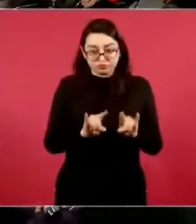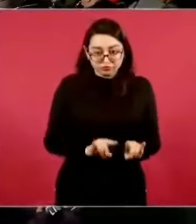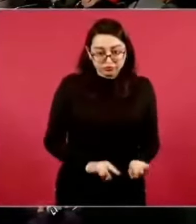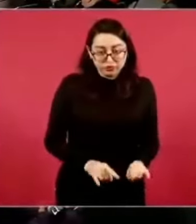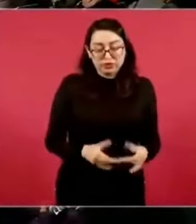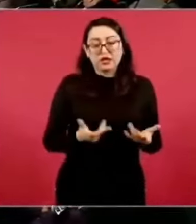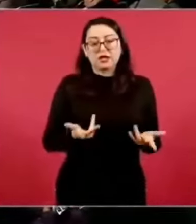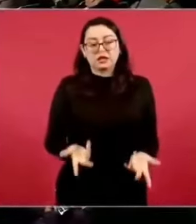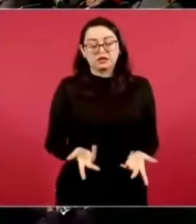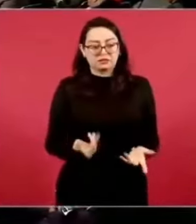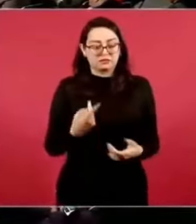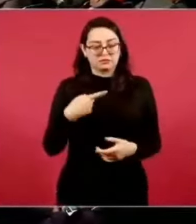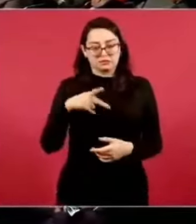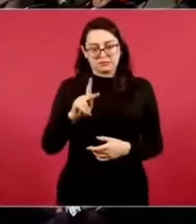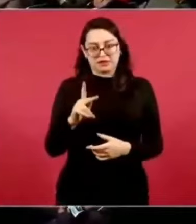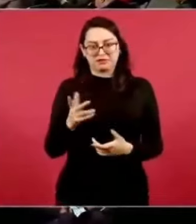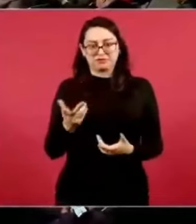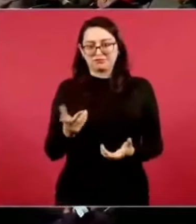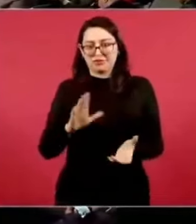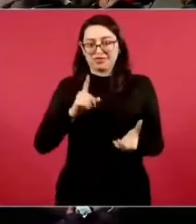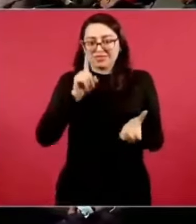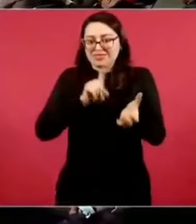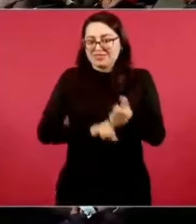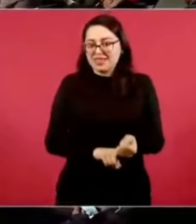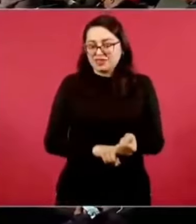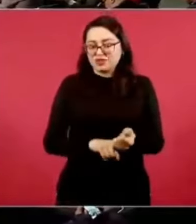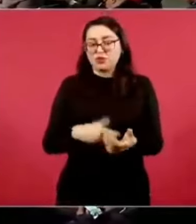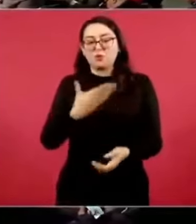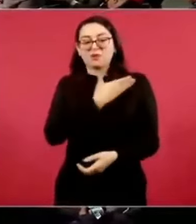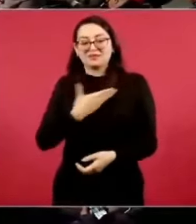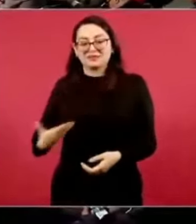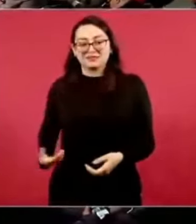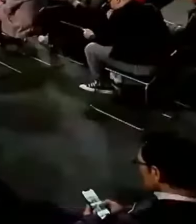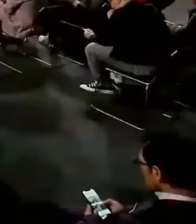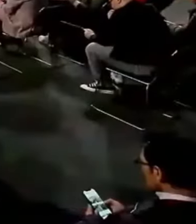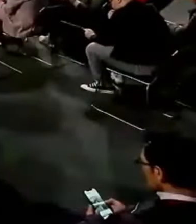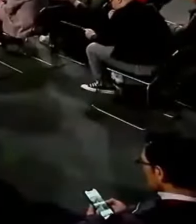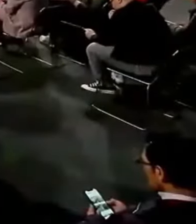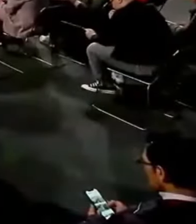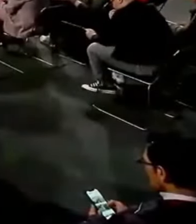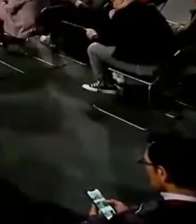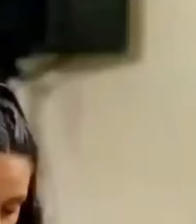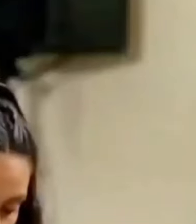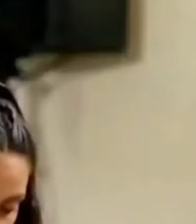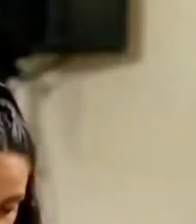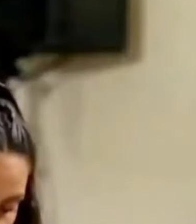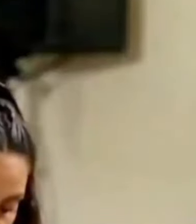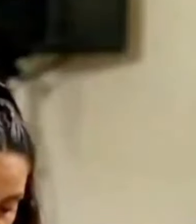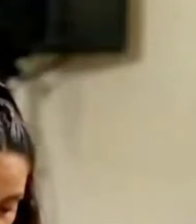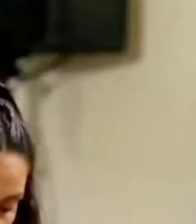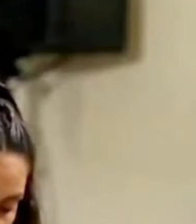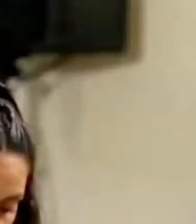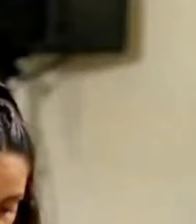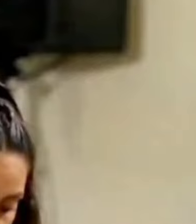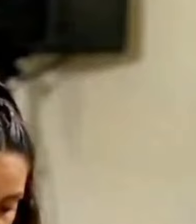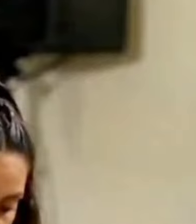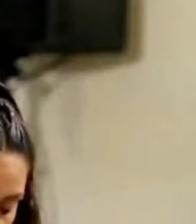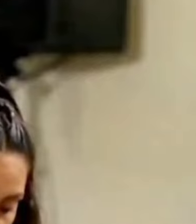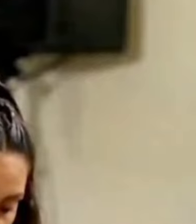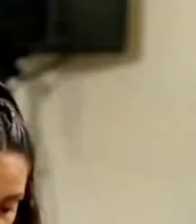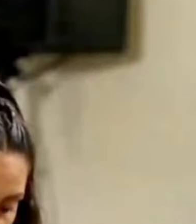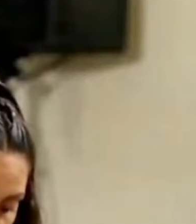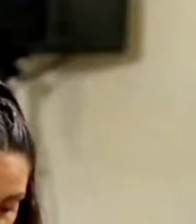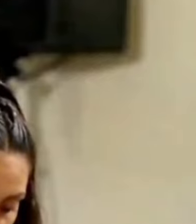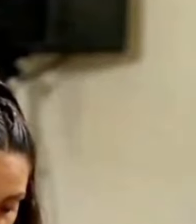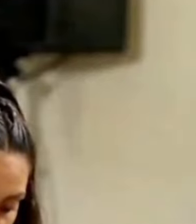sean electos por voto directo no solamente los presidentes municipales, sino todos los integrantes de la planilla para que no se den